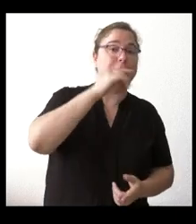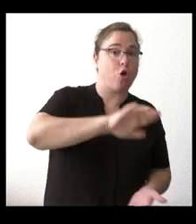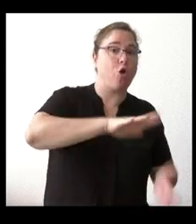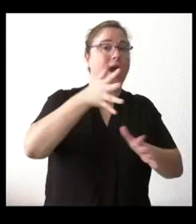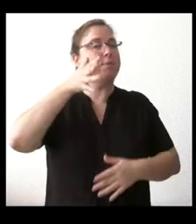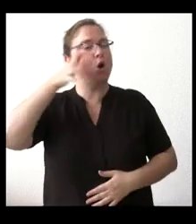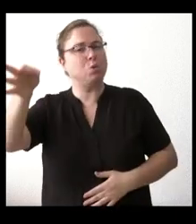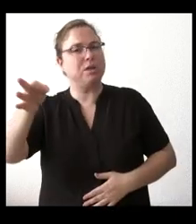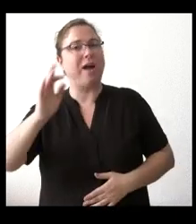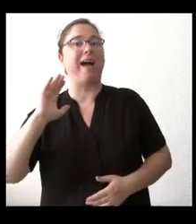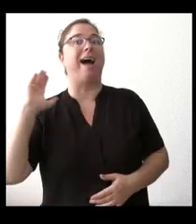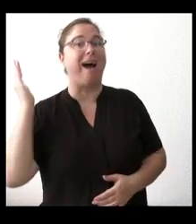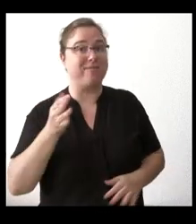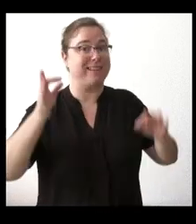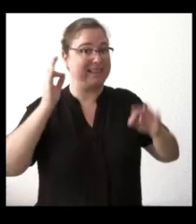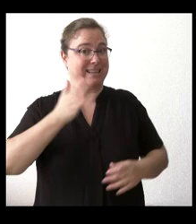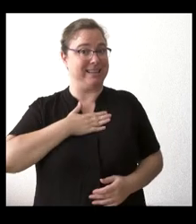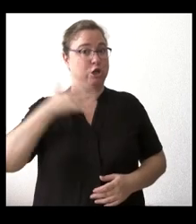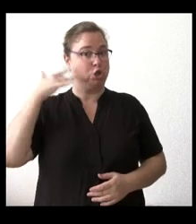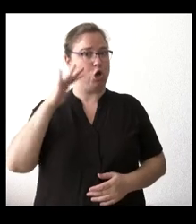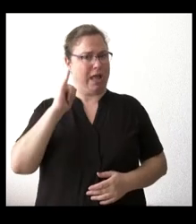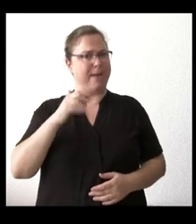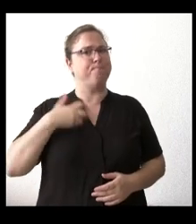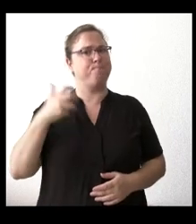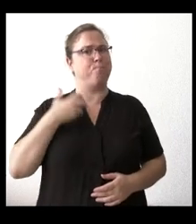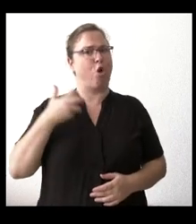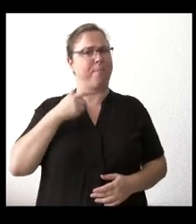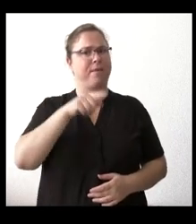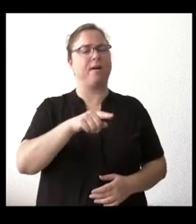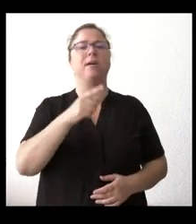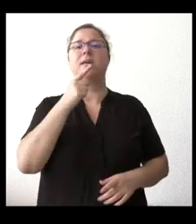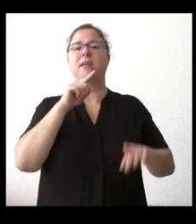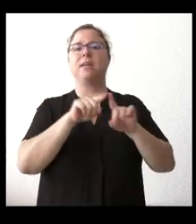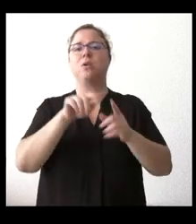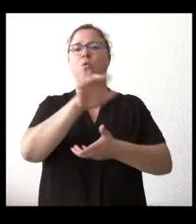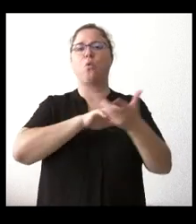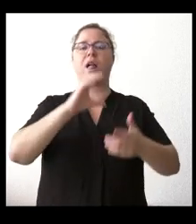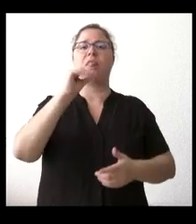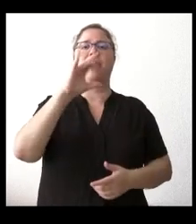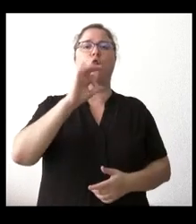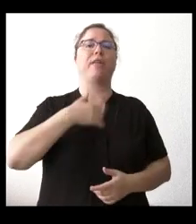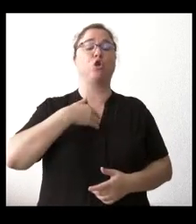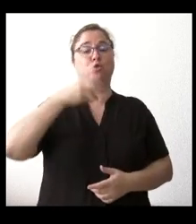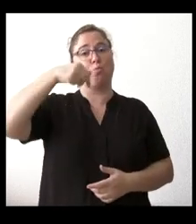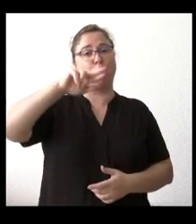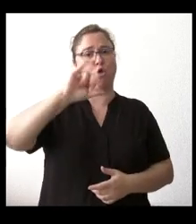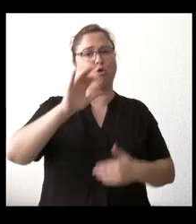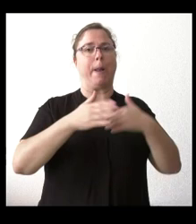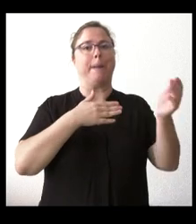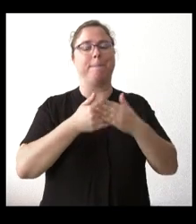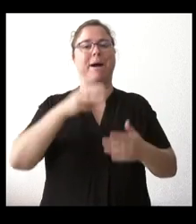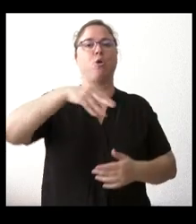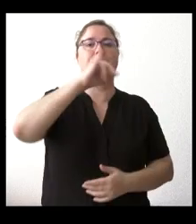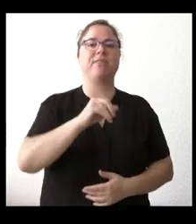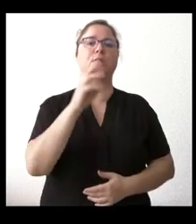afecta directamente a un proyecto que aquí en Solía levanta mucha polémica como es la urbanización del Cerro de los Moros por parte de Méndez Pozo entonces